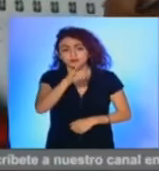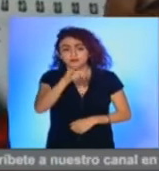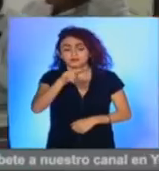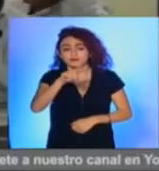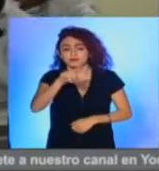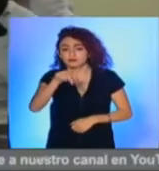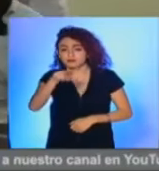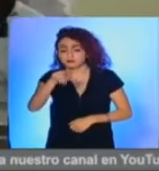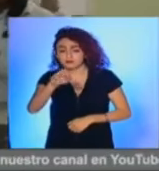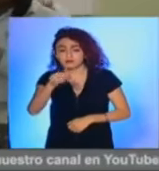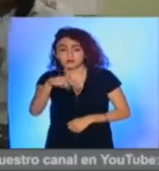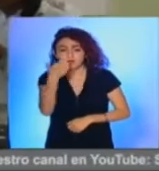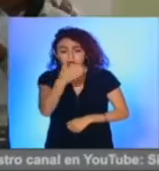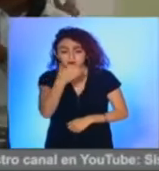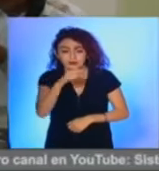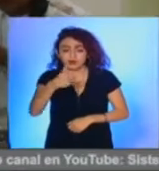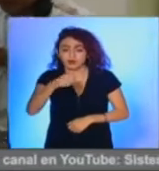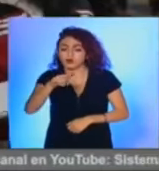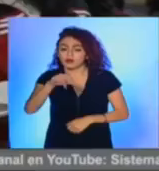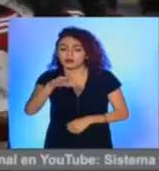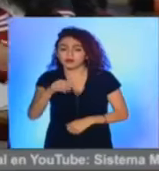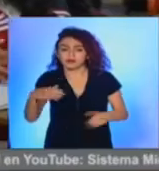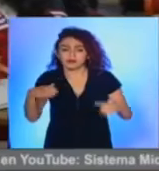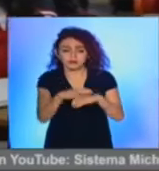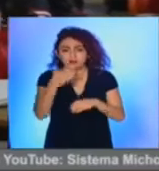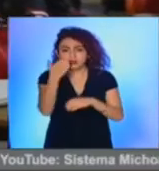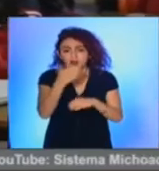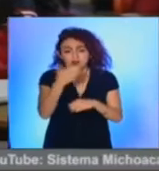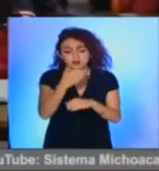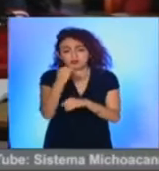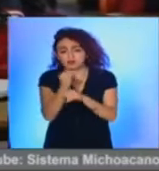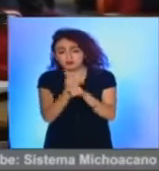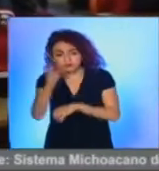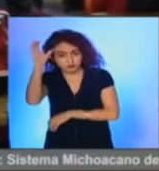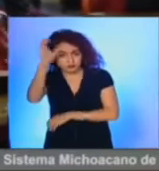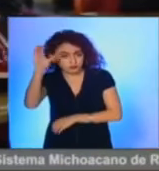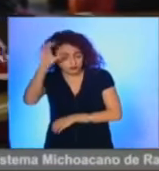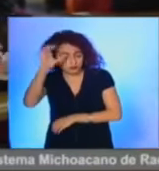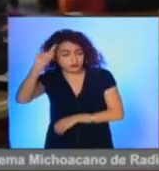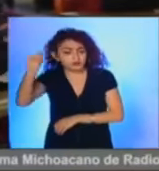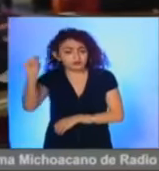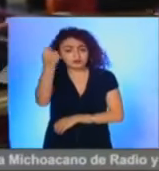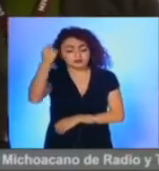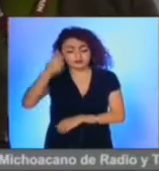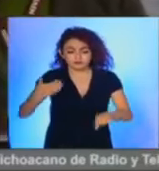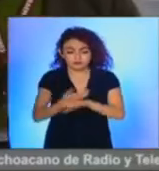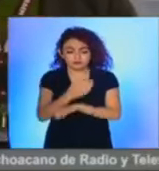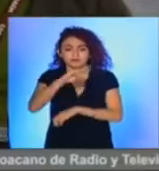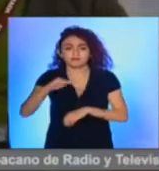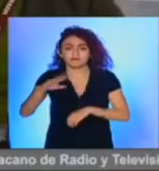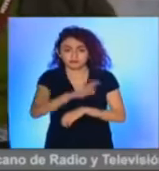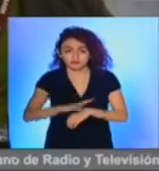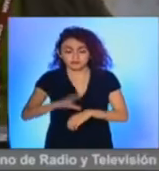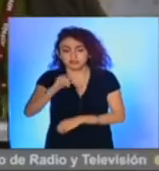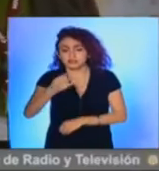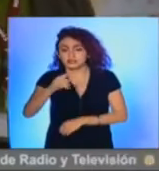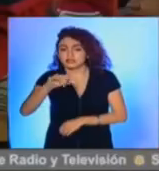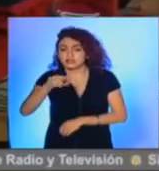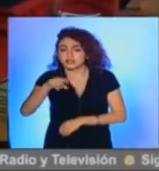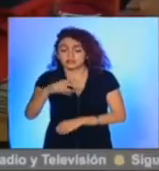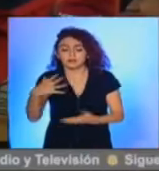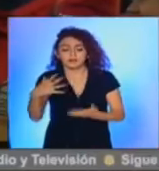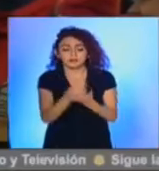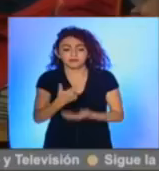Toscano Mendoza del plantel Guacamayas del Colegio de Estudios Científicos y Tecnológicos del Estado de Michoacán, CECITEM,